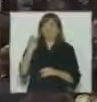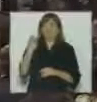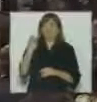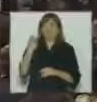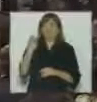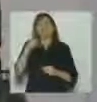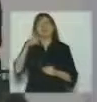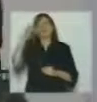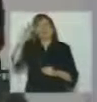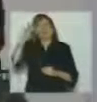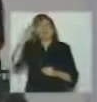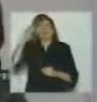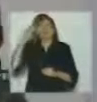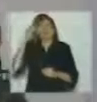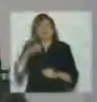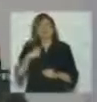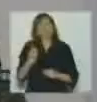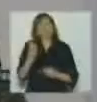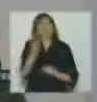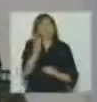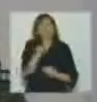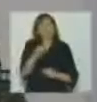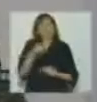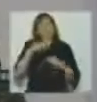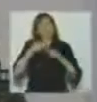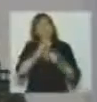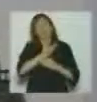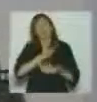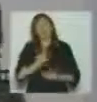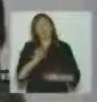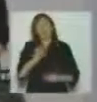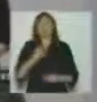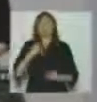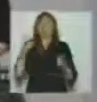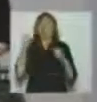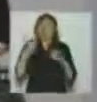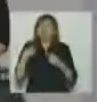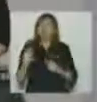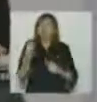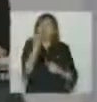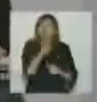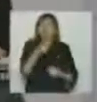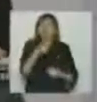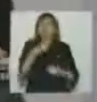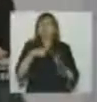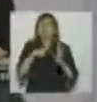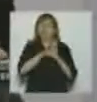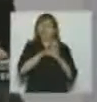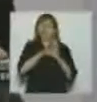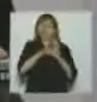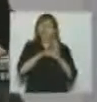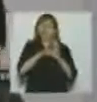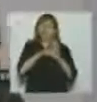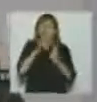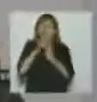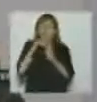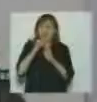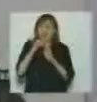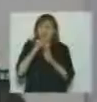a presidenta y otra justamente con la ley de servicios de medios audiovisuales ¿te acordás Marioto cuando la presentamos?